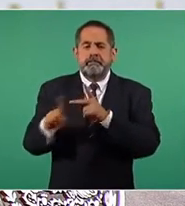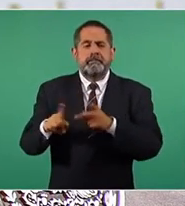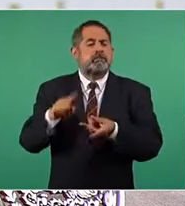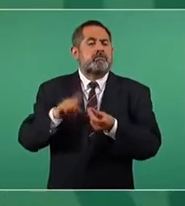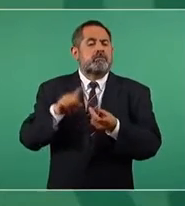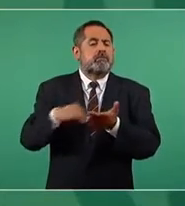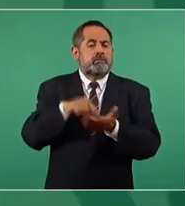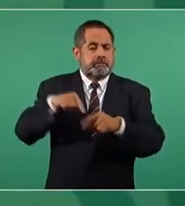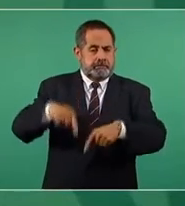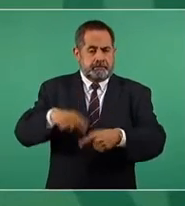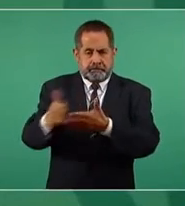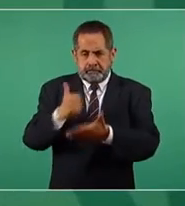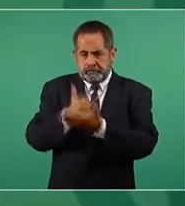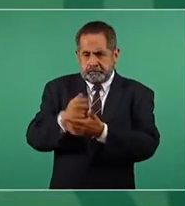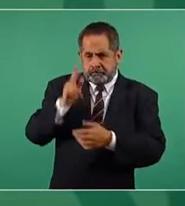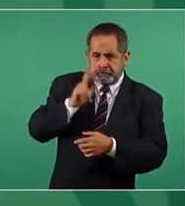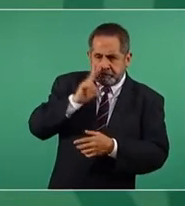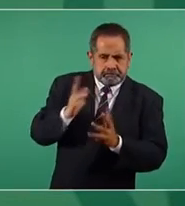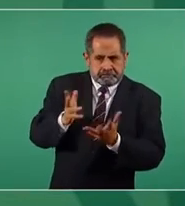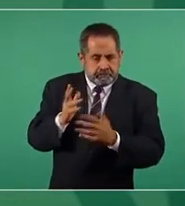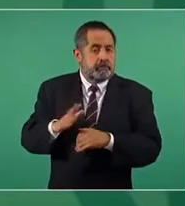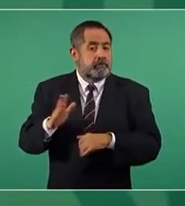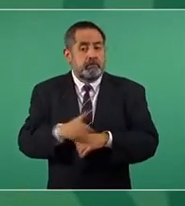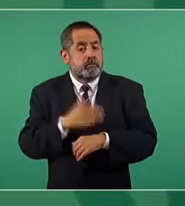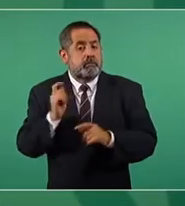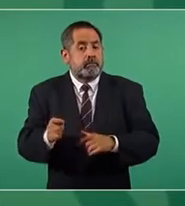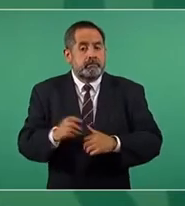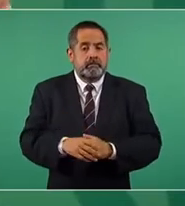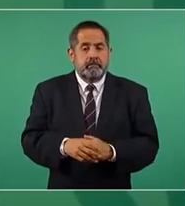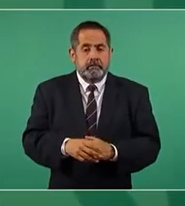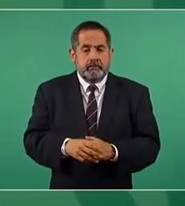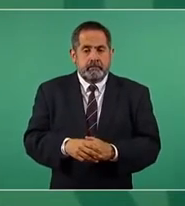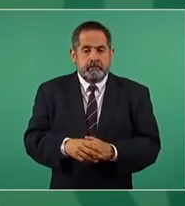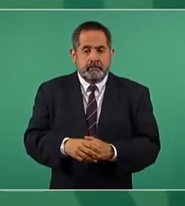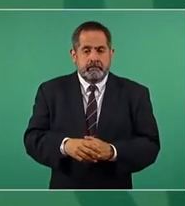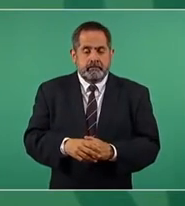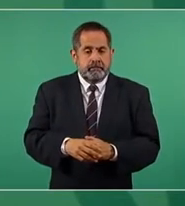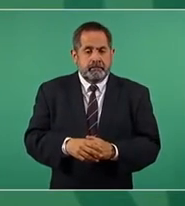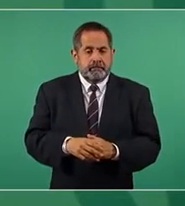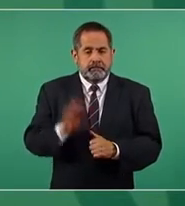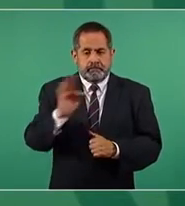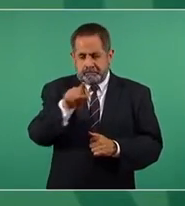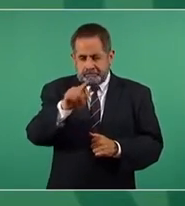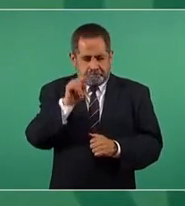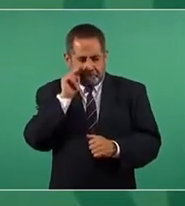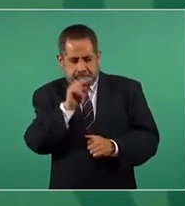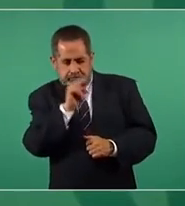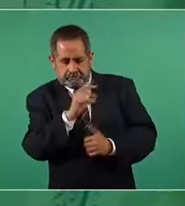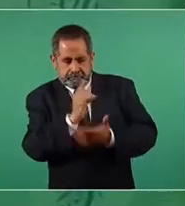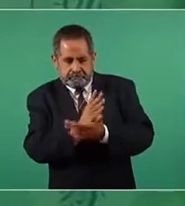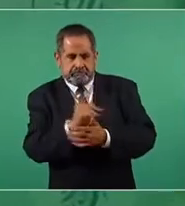en la Ciudad de México, porque resulta, ya ustedes se han venido dando cuenta